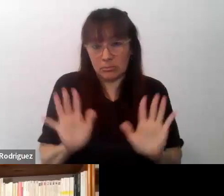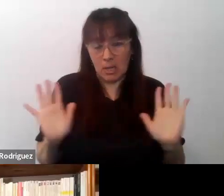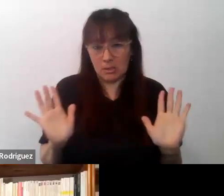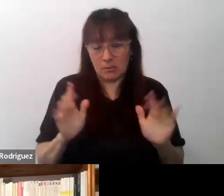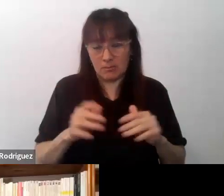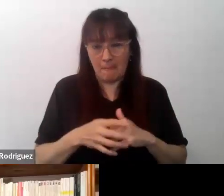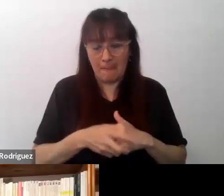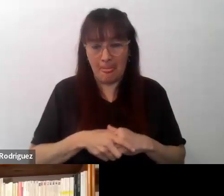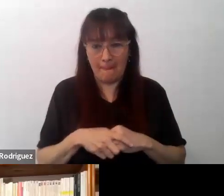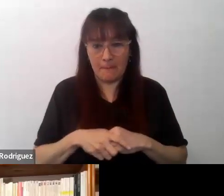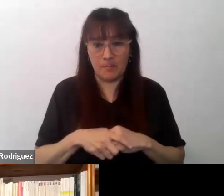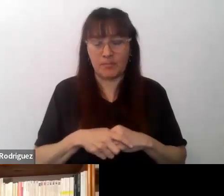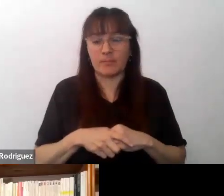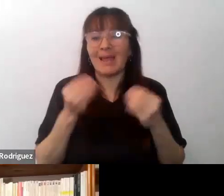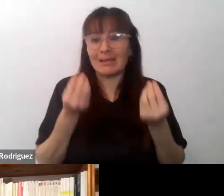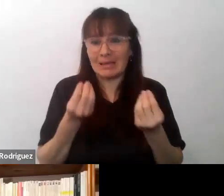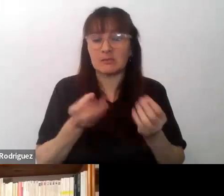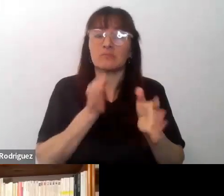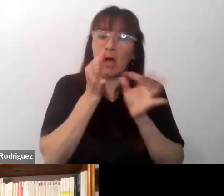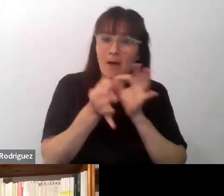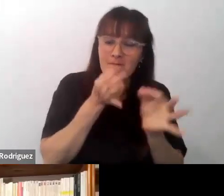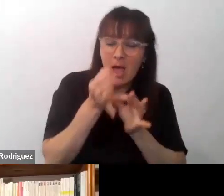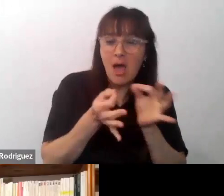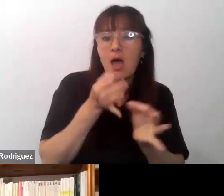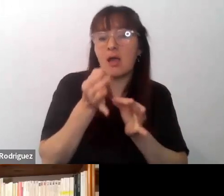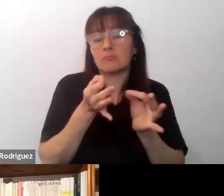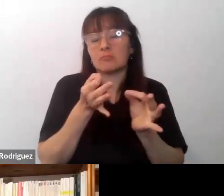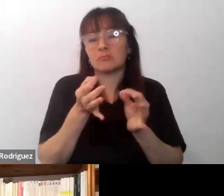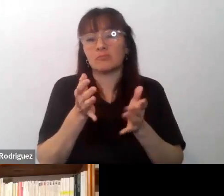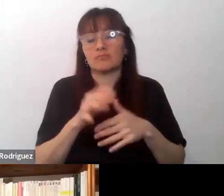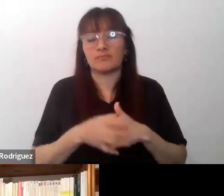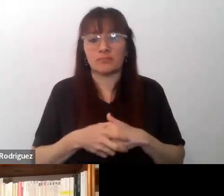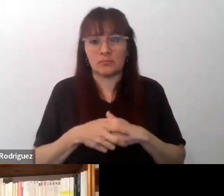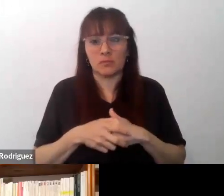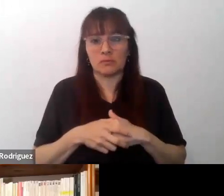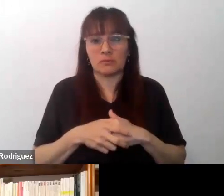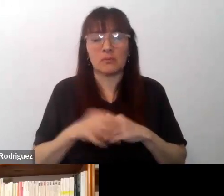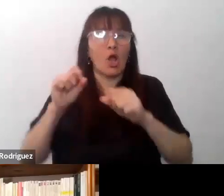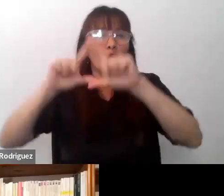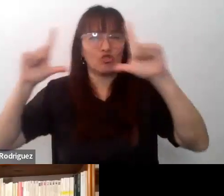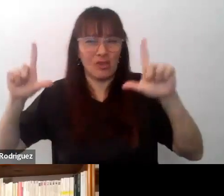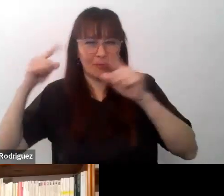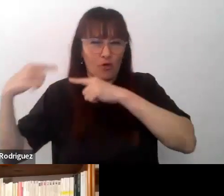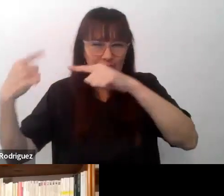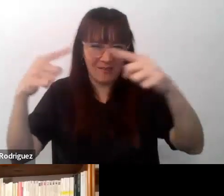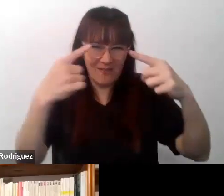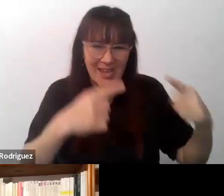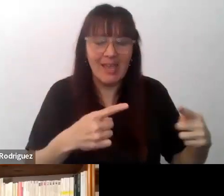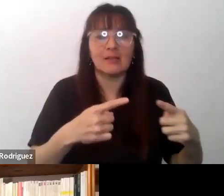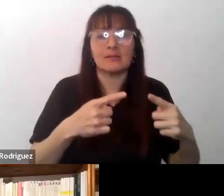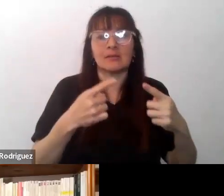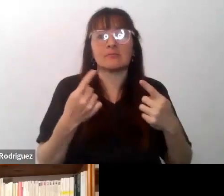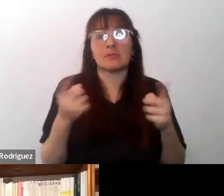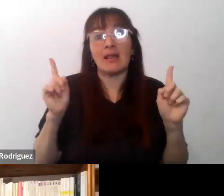Quería hablar de varios conceptos, concepciones, pero